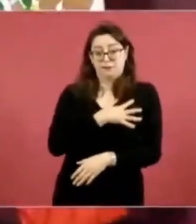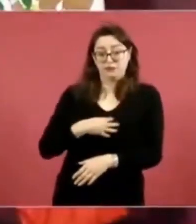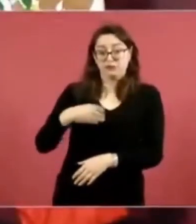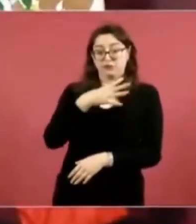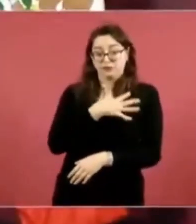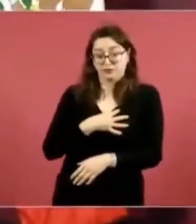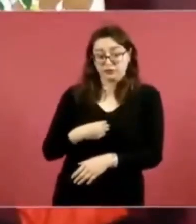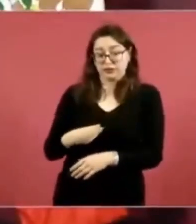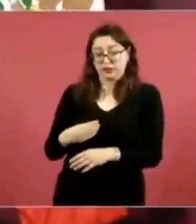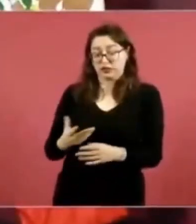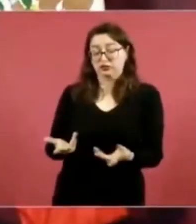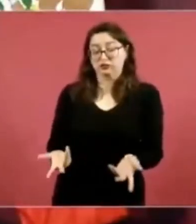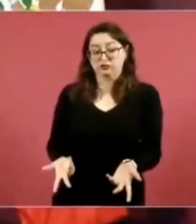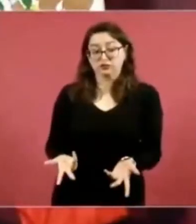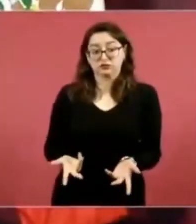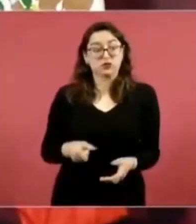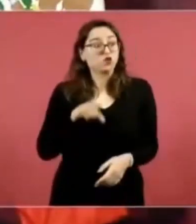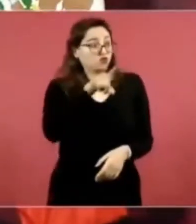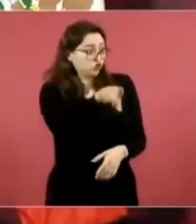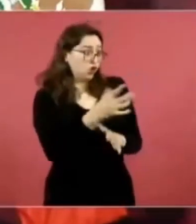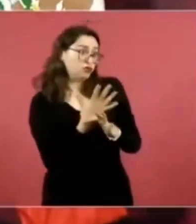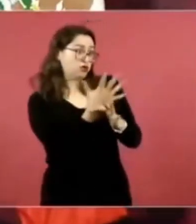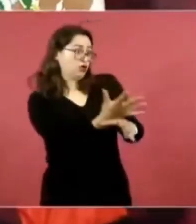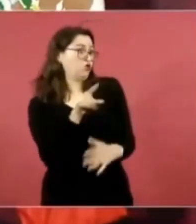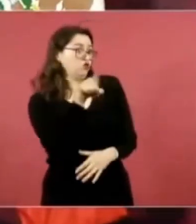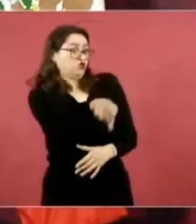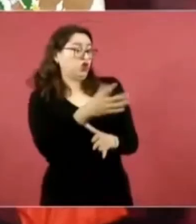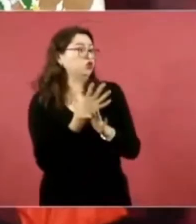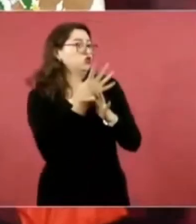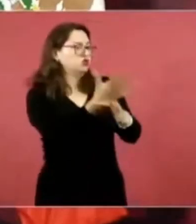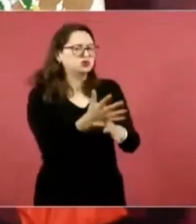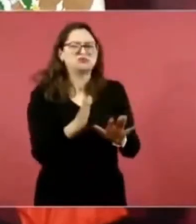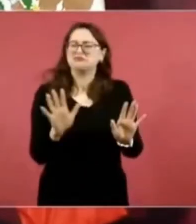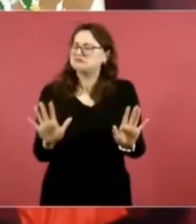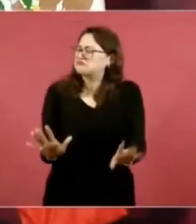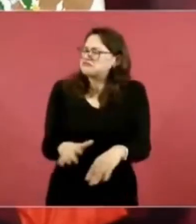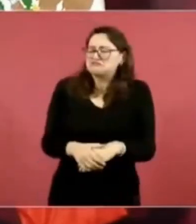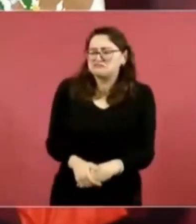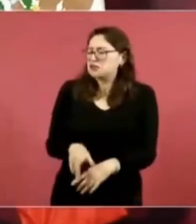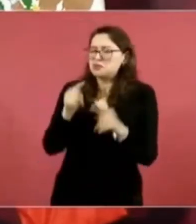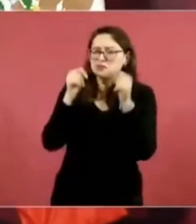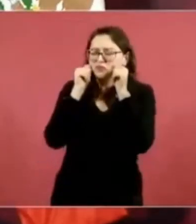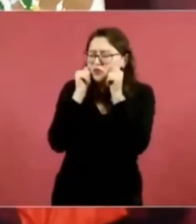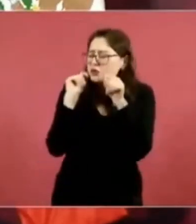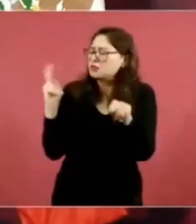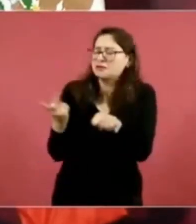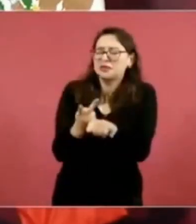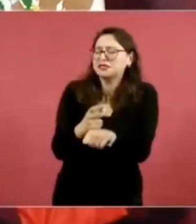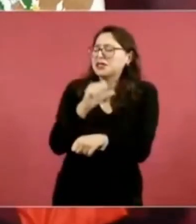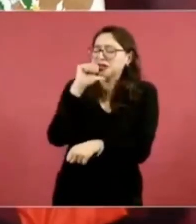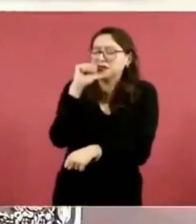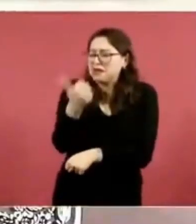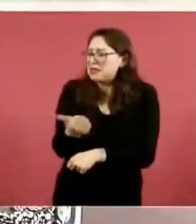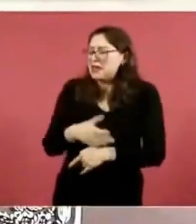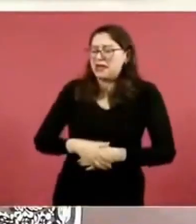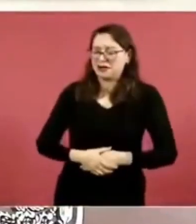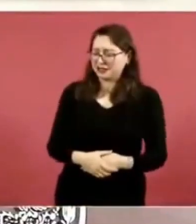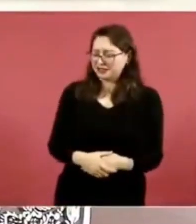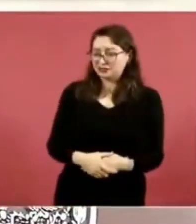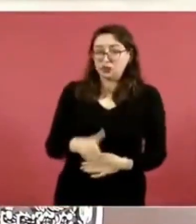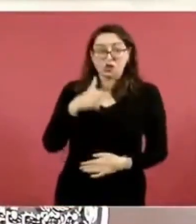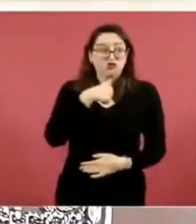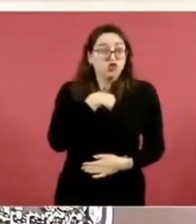mencionado, pero usted lo trajo a colación. no tenemos nada que ocultar. Es que yo no